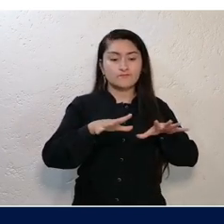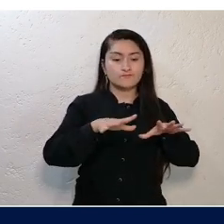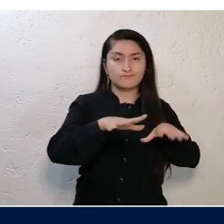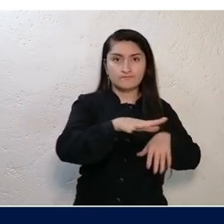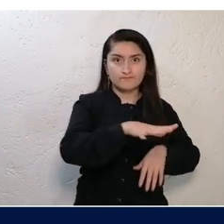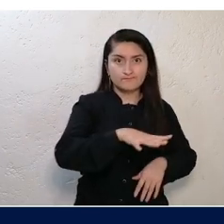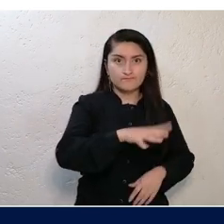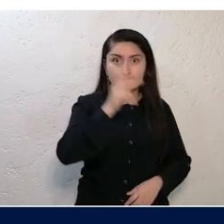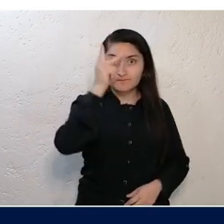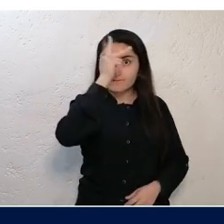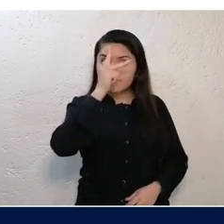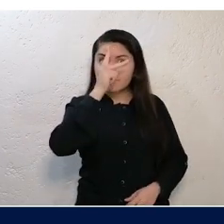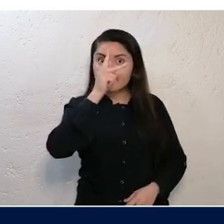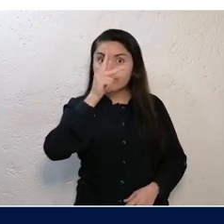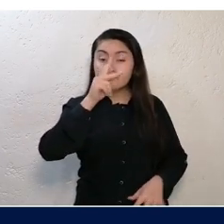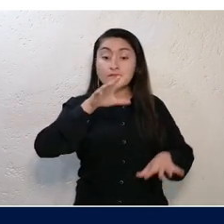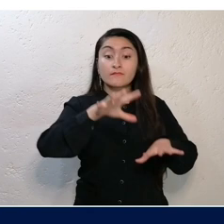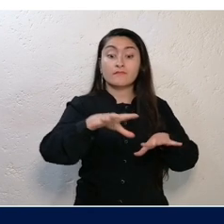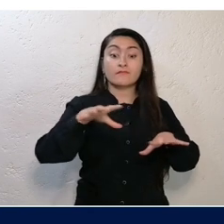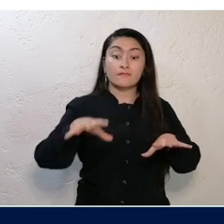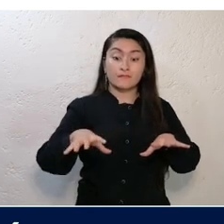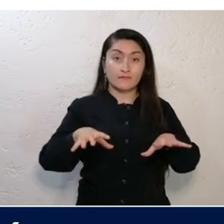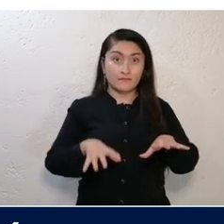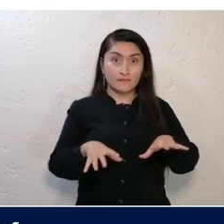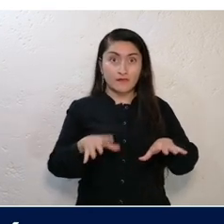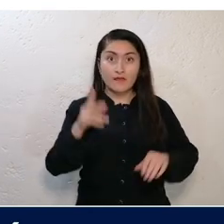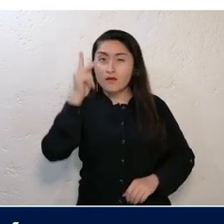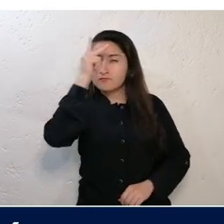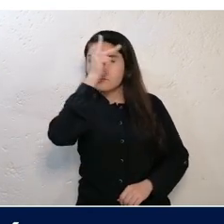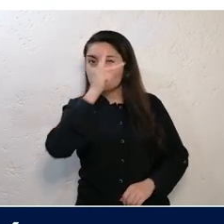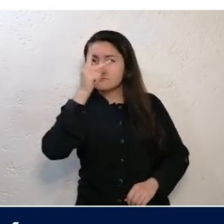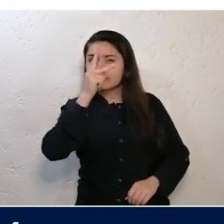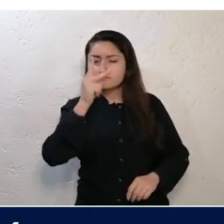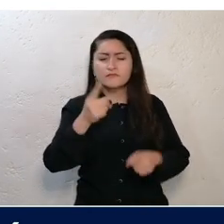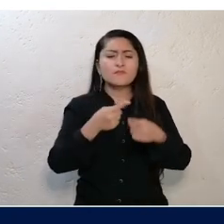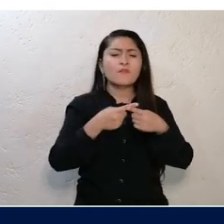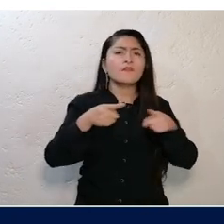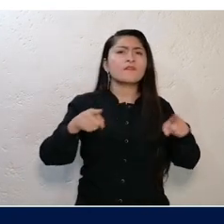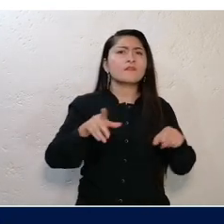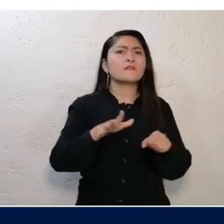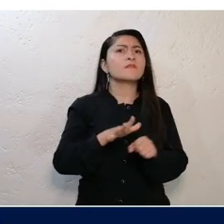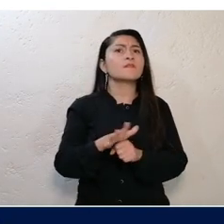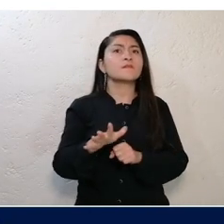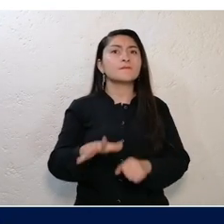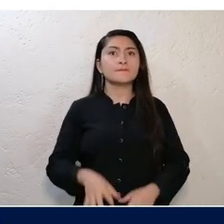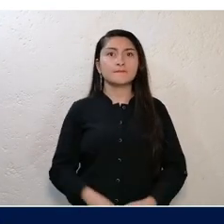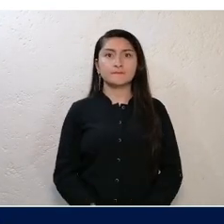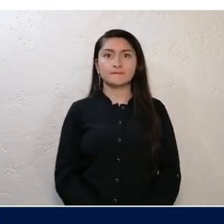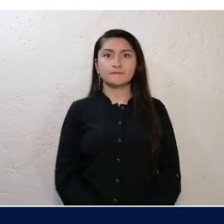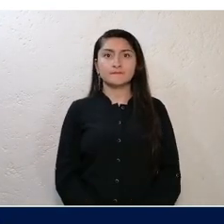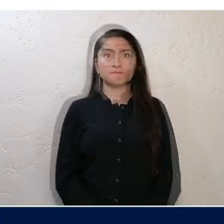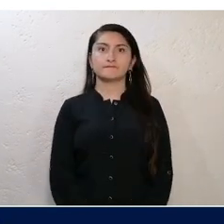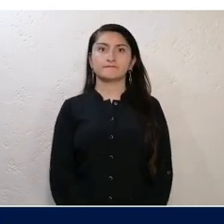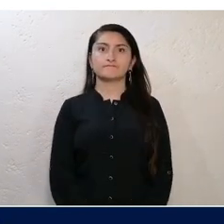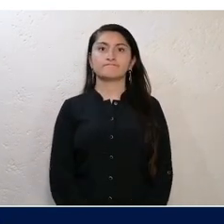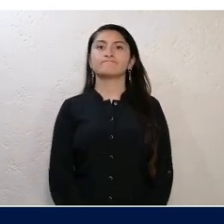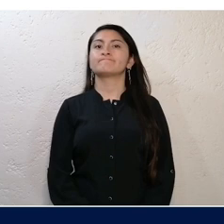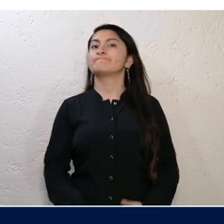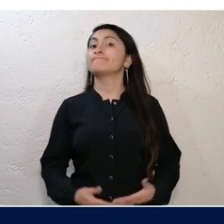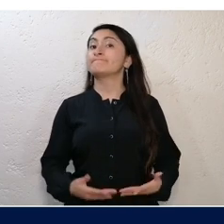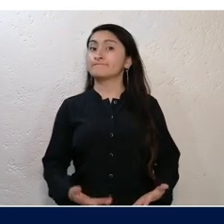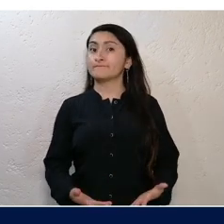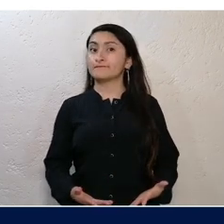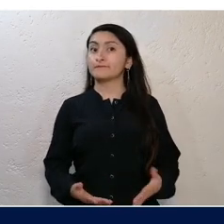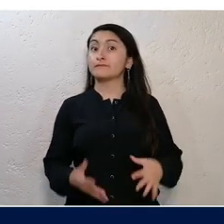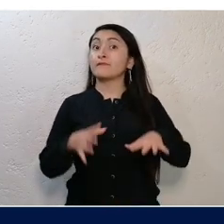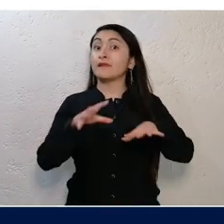o dicho de otra manera, ¿qué hace diferente a un área de aplicación de la psicología del resto de las áreas de aplicación?